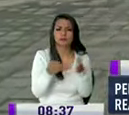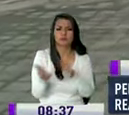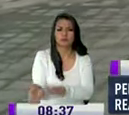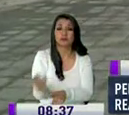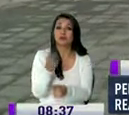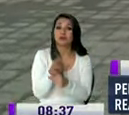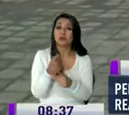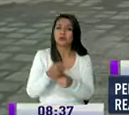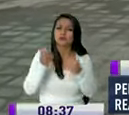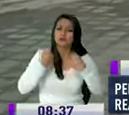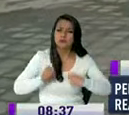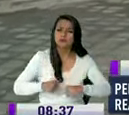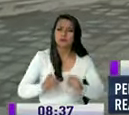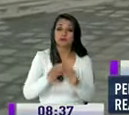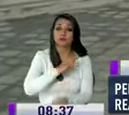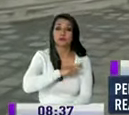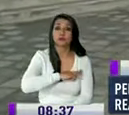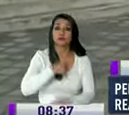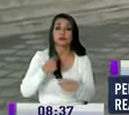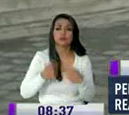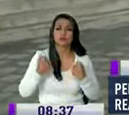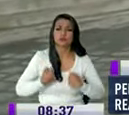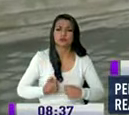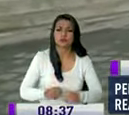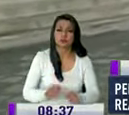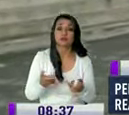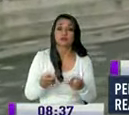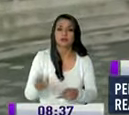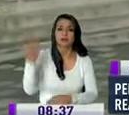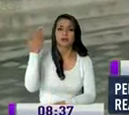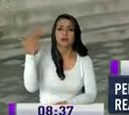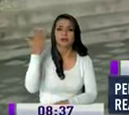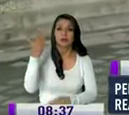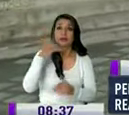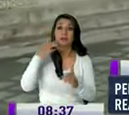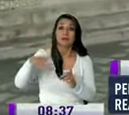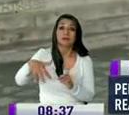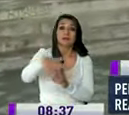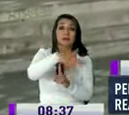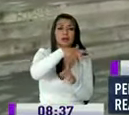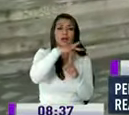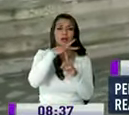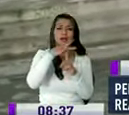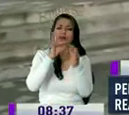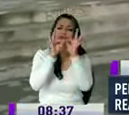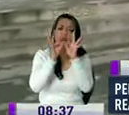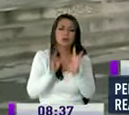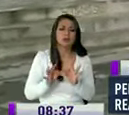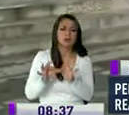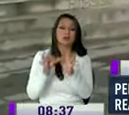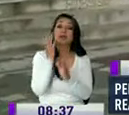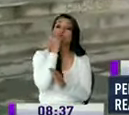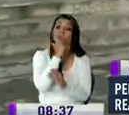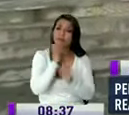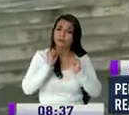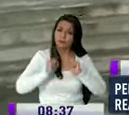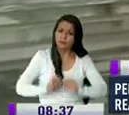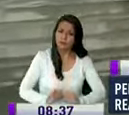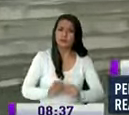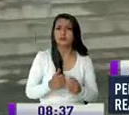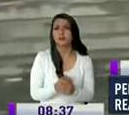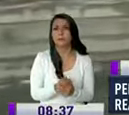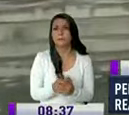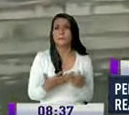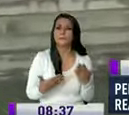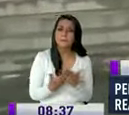todo el esfuerzo por parte del municipio a través de esta alcaldía para que este espacio sea regenerado tenga una